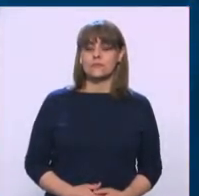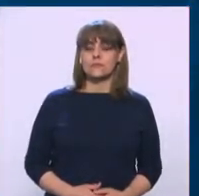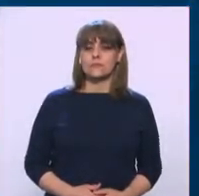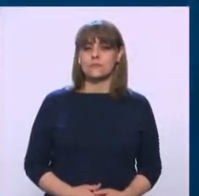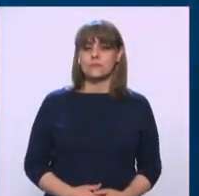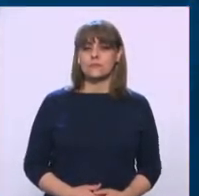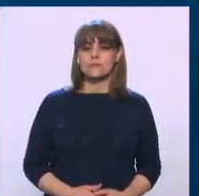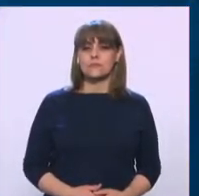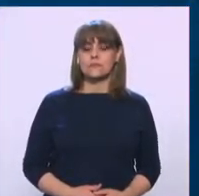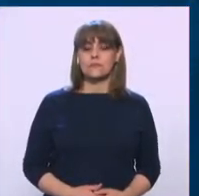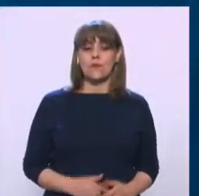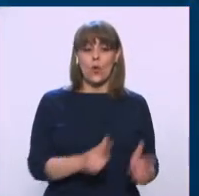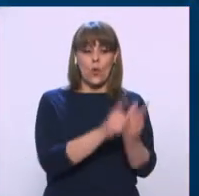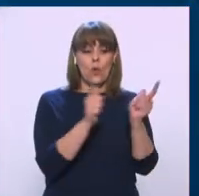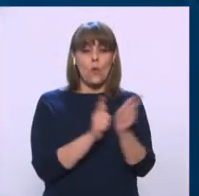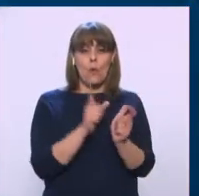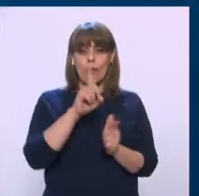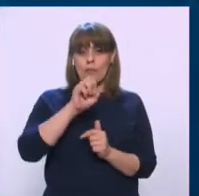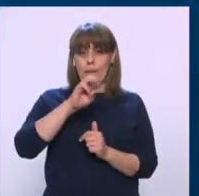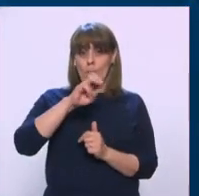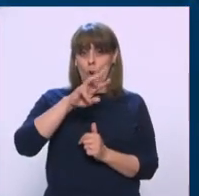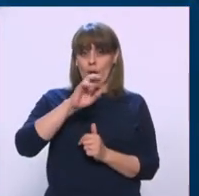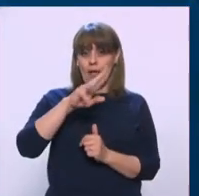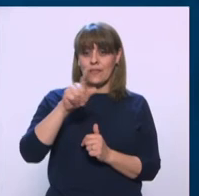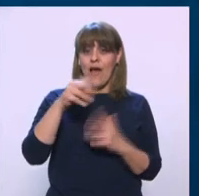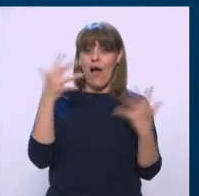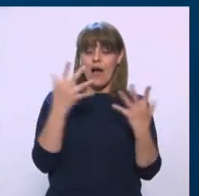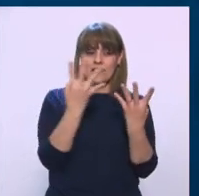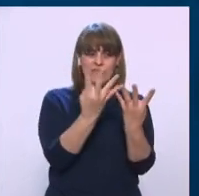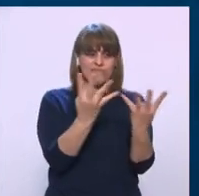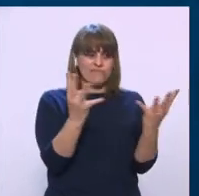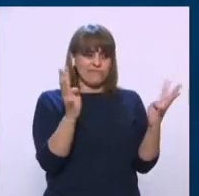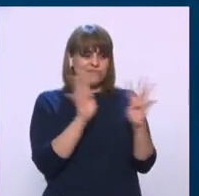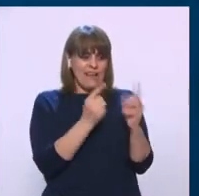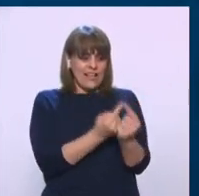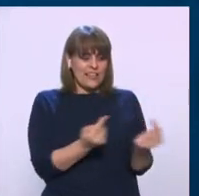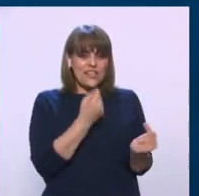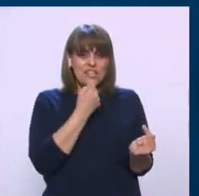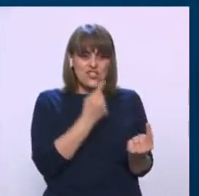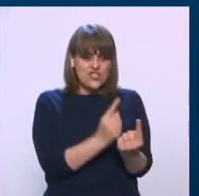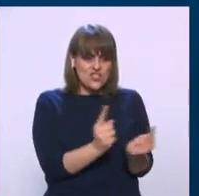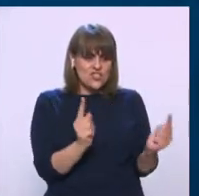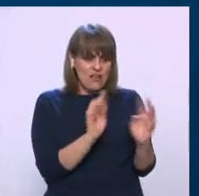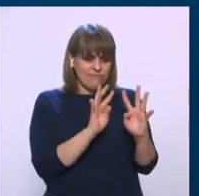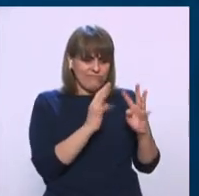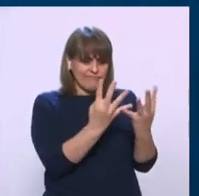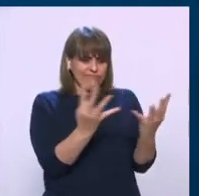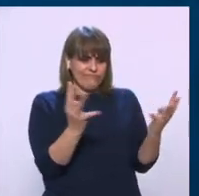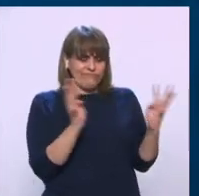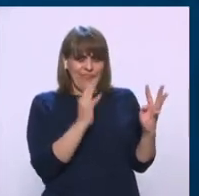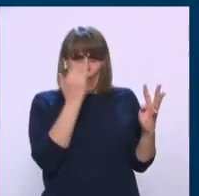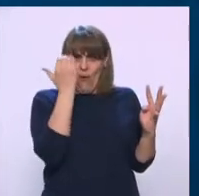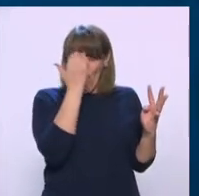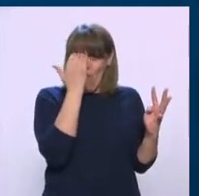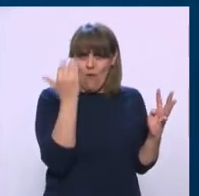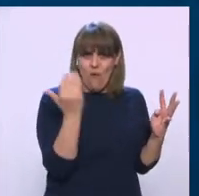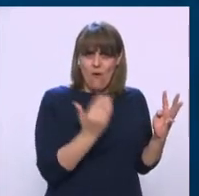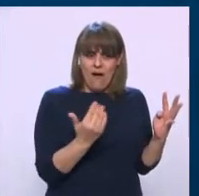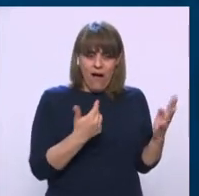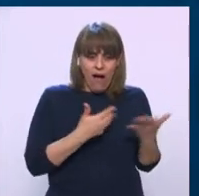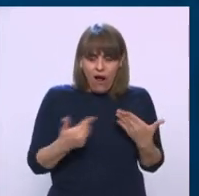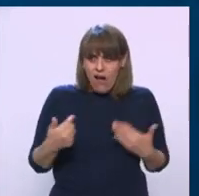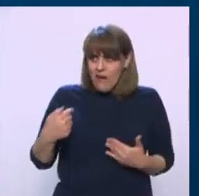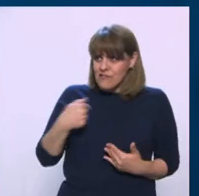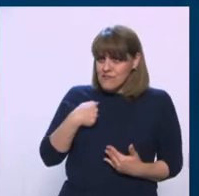Son los demócratas los que construyeron esas jaulas para los niños. Jaulas horribles. Y ahora resulta que fui yo.